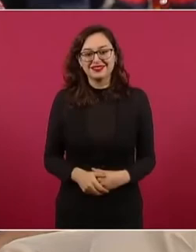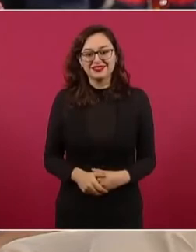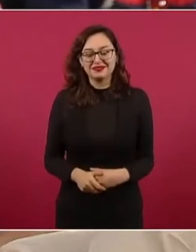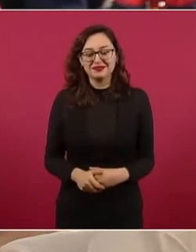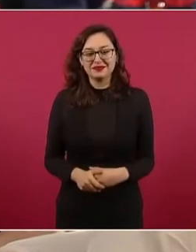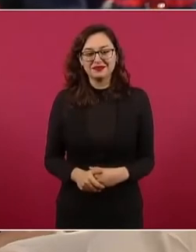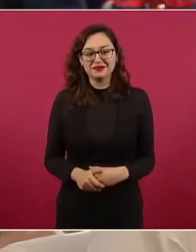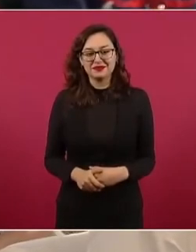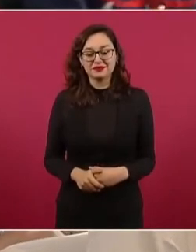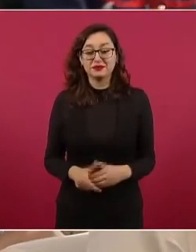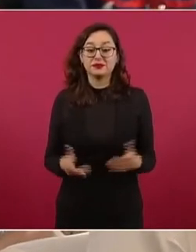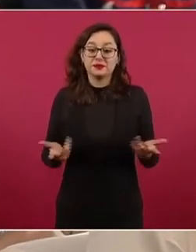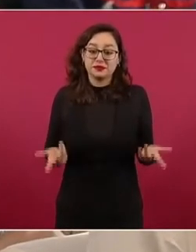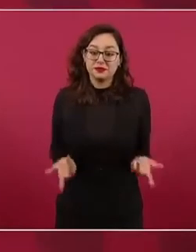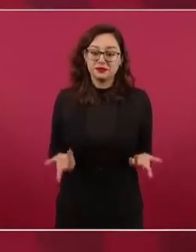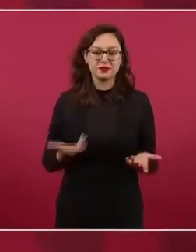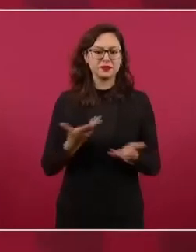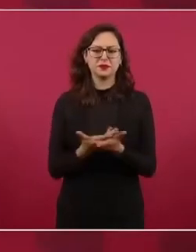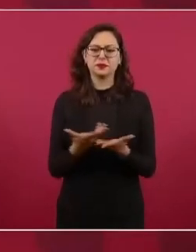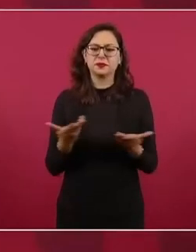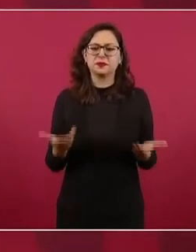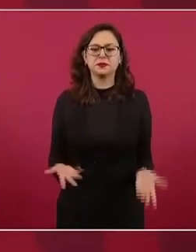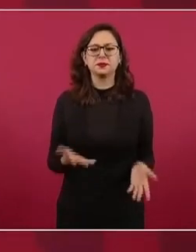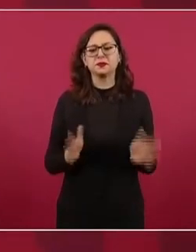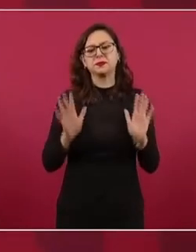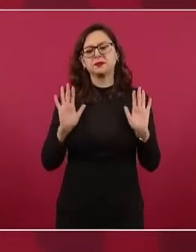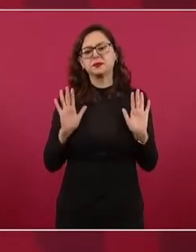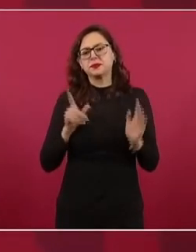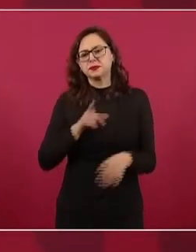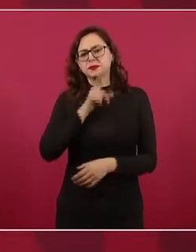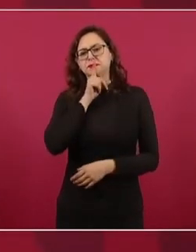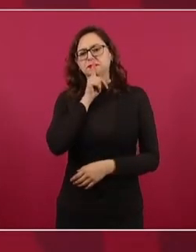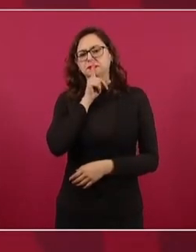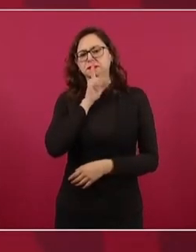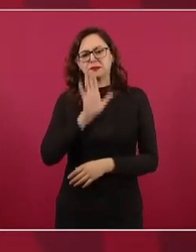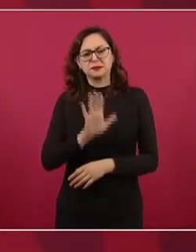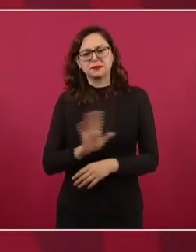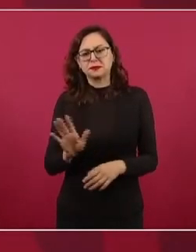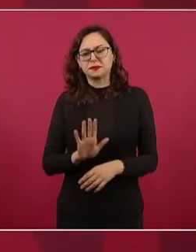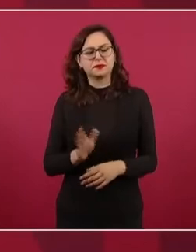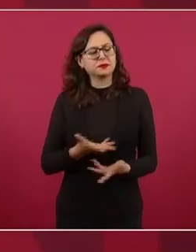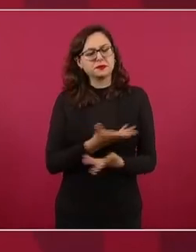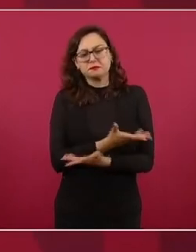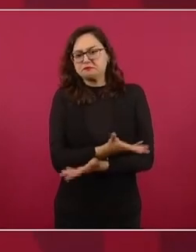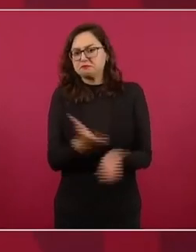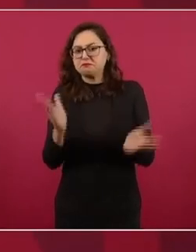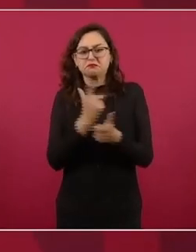Entonces, ahora no, ahora hay libertad completa,